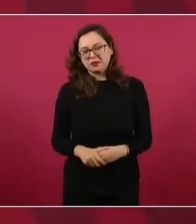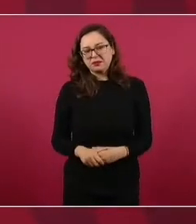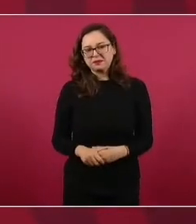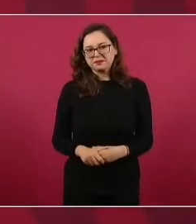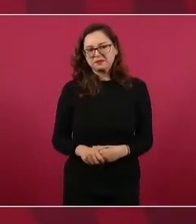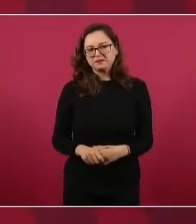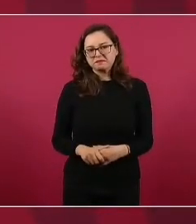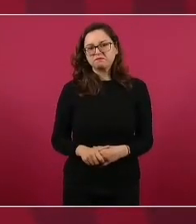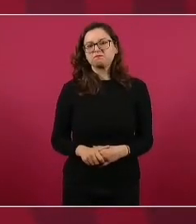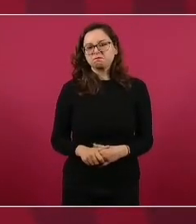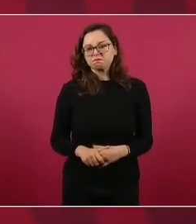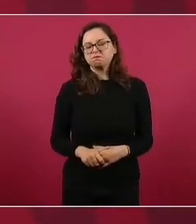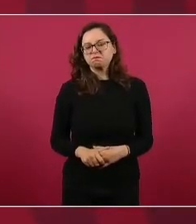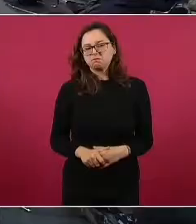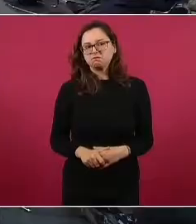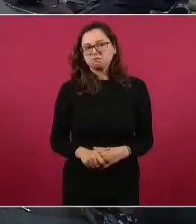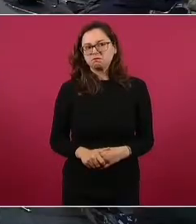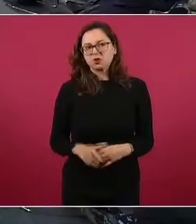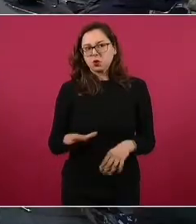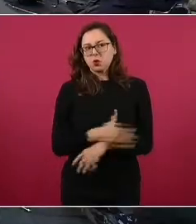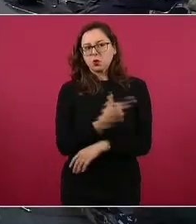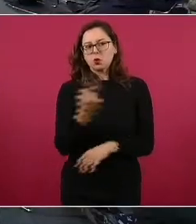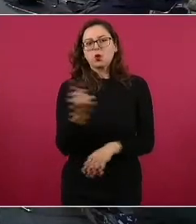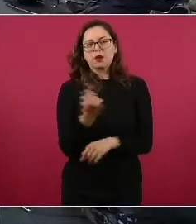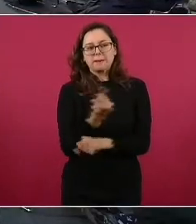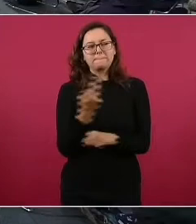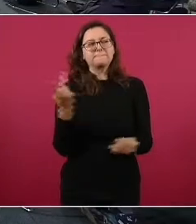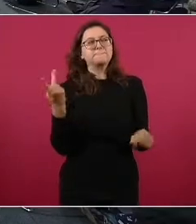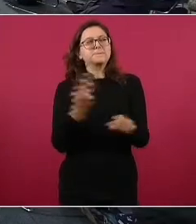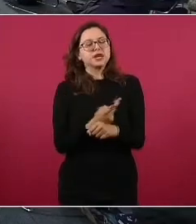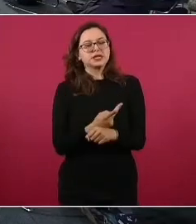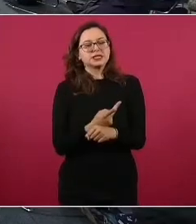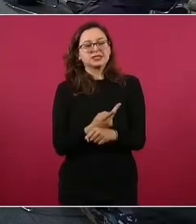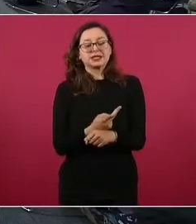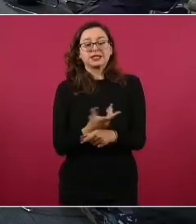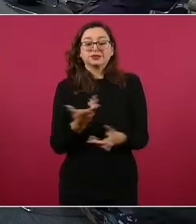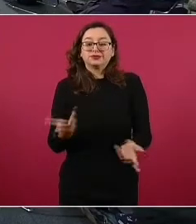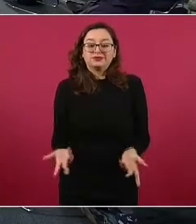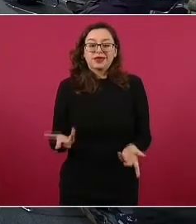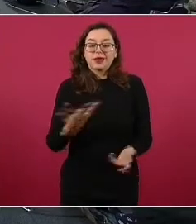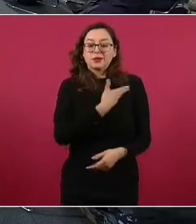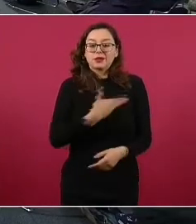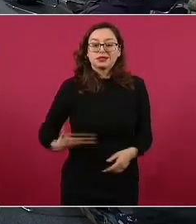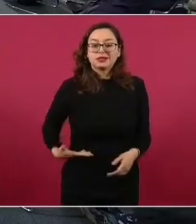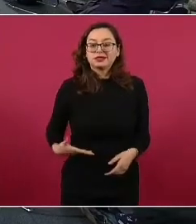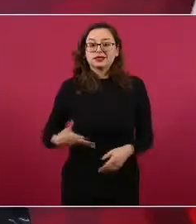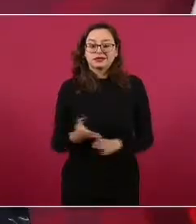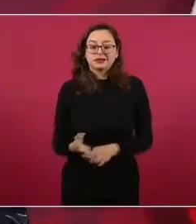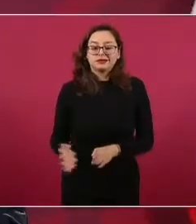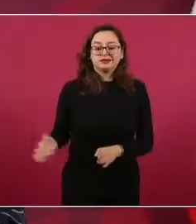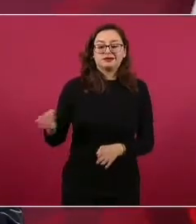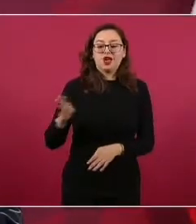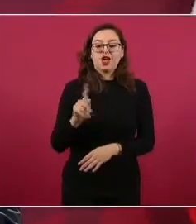Sí, esto fue una negociación que se hizo antes, hace